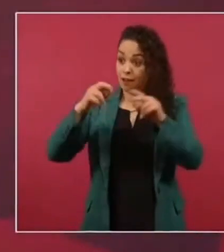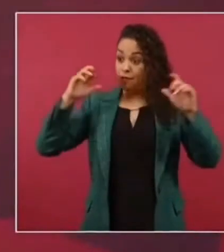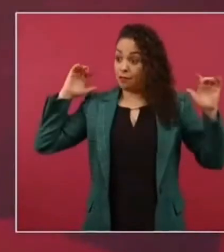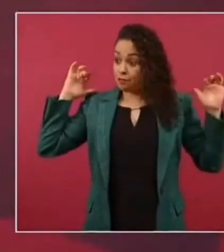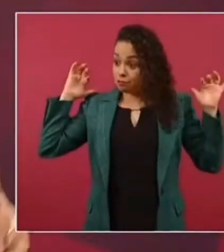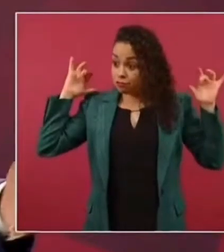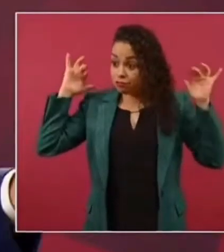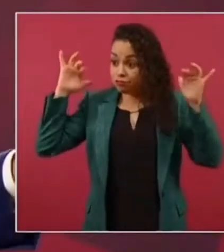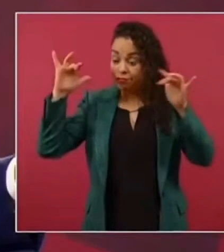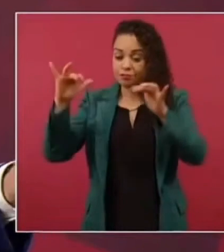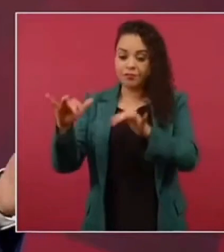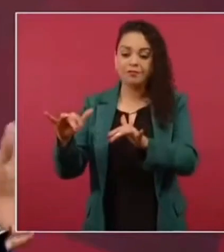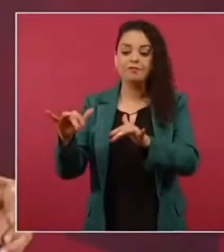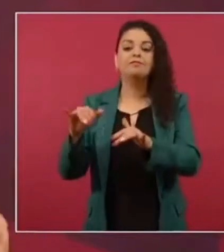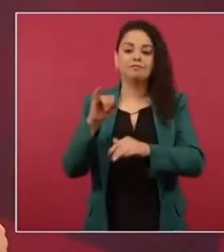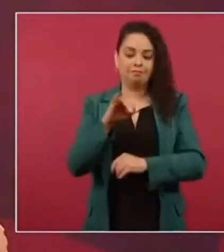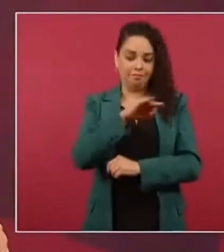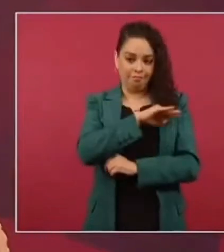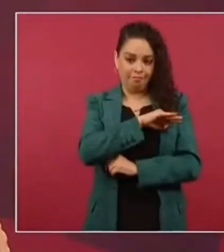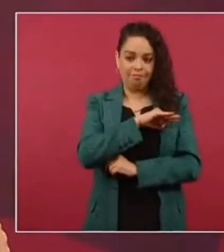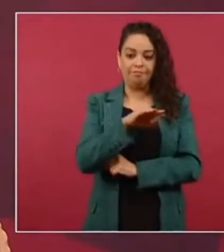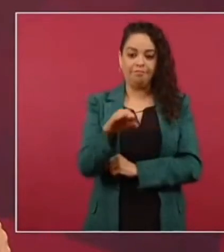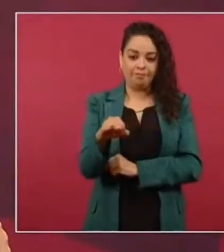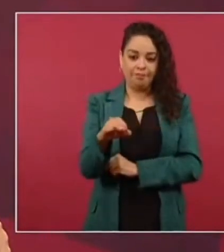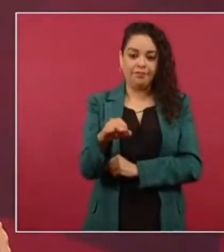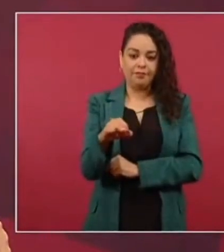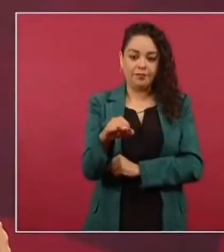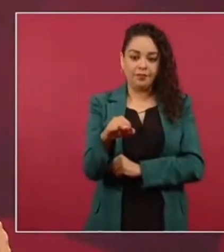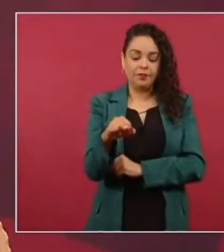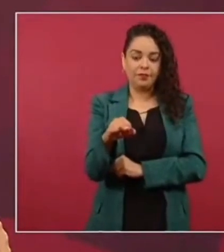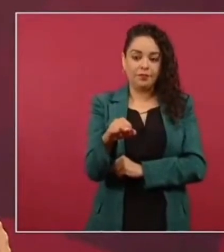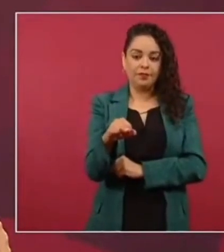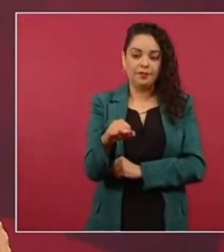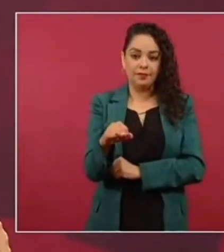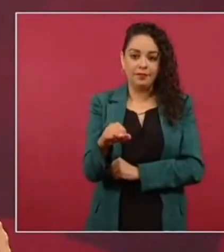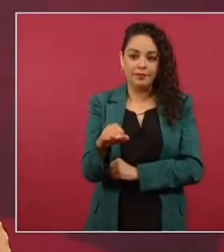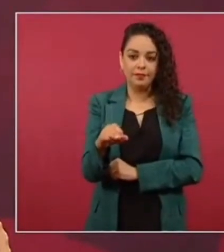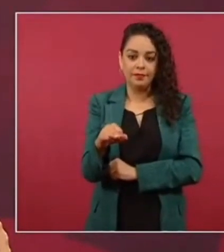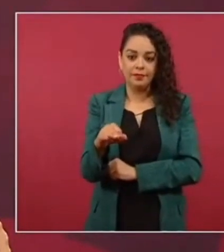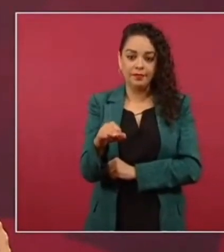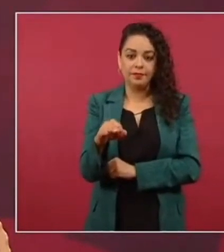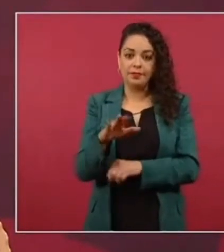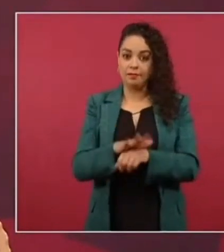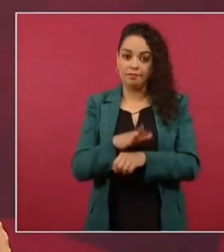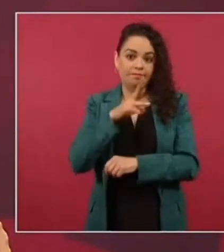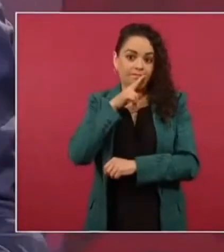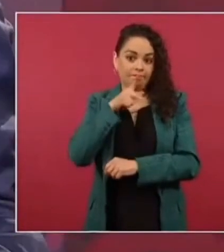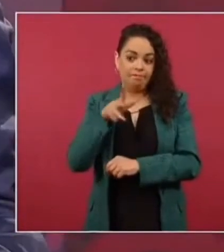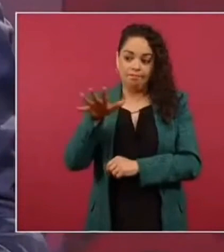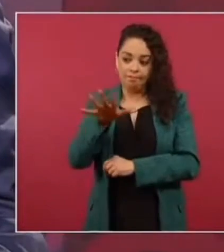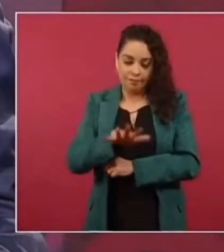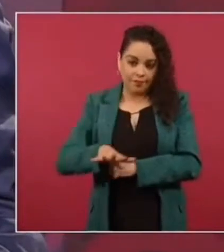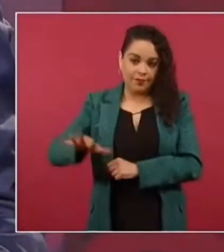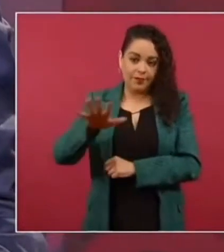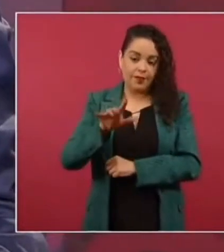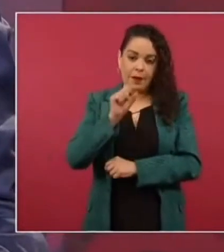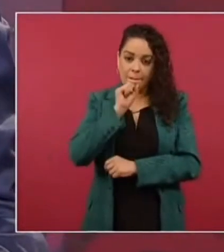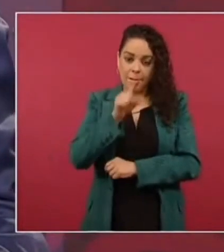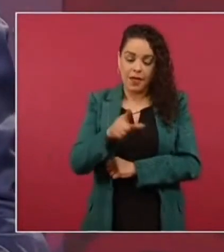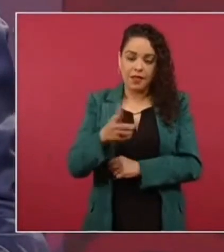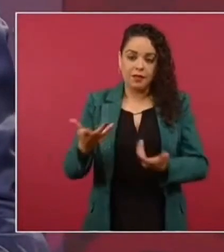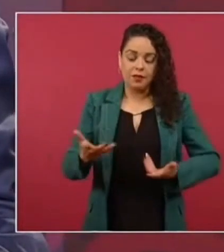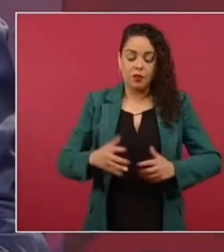Se está considerando de que cuando menos